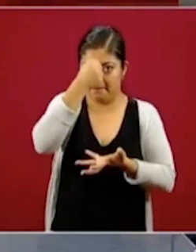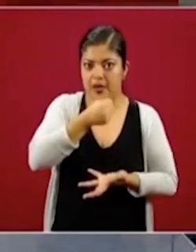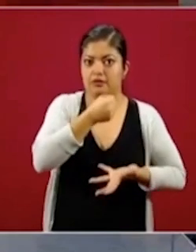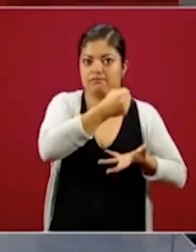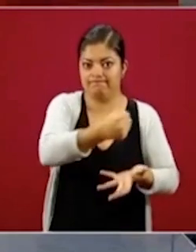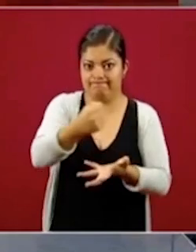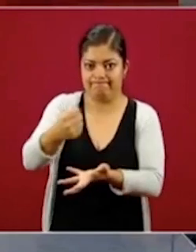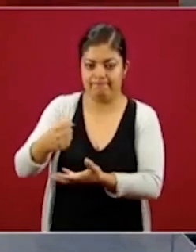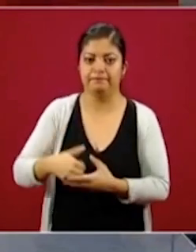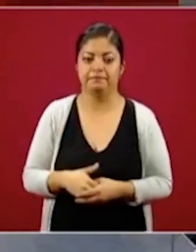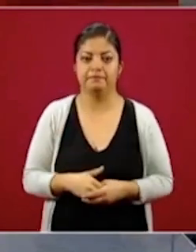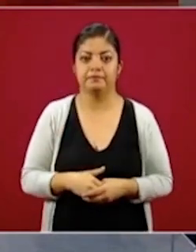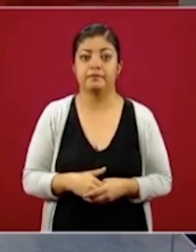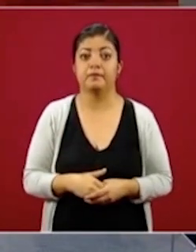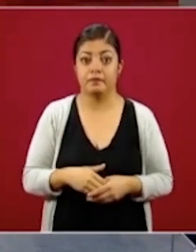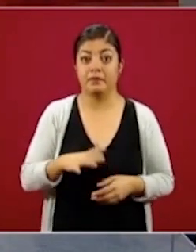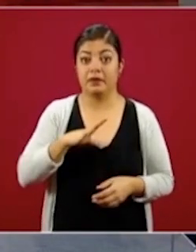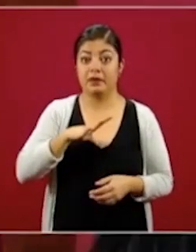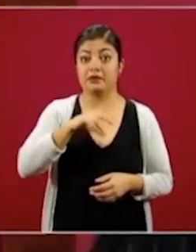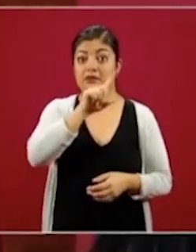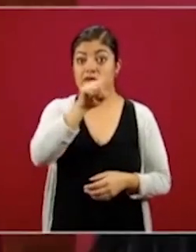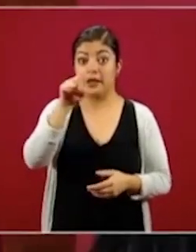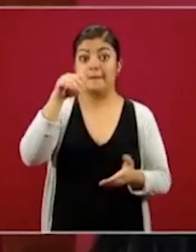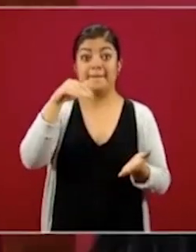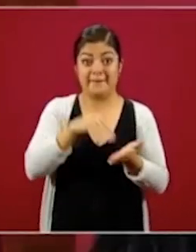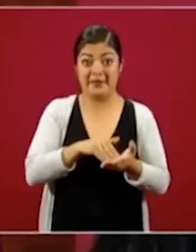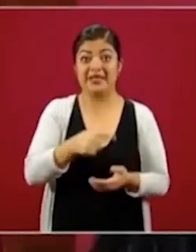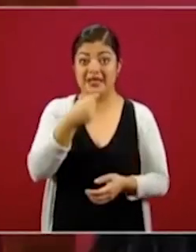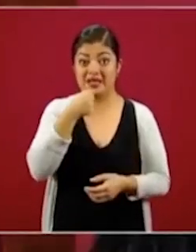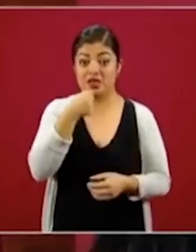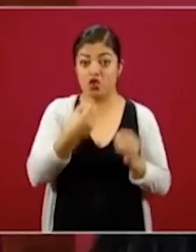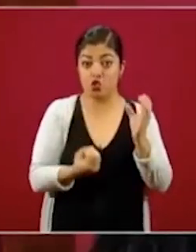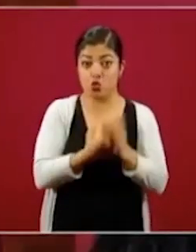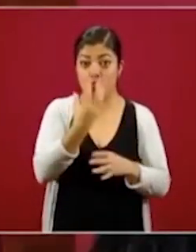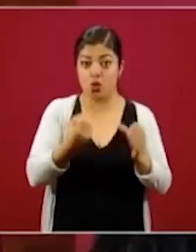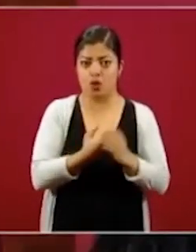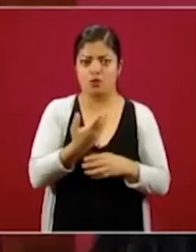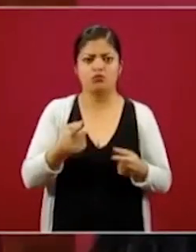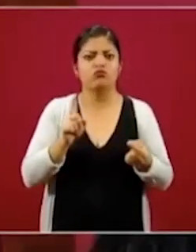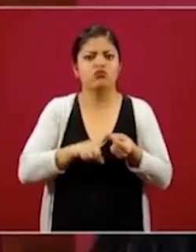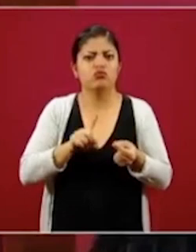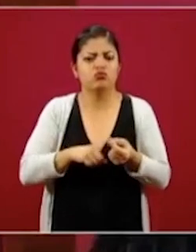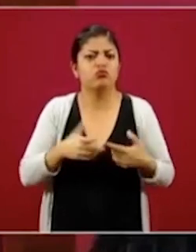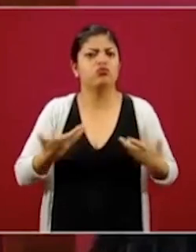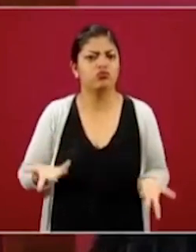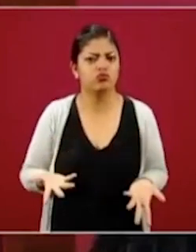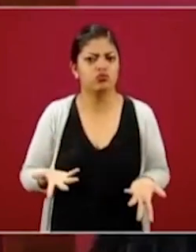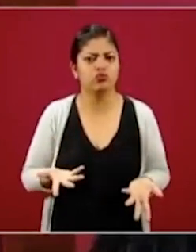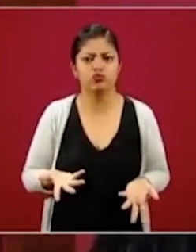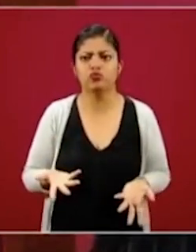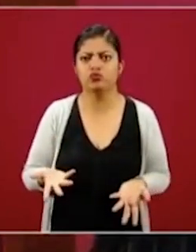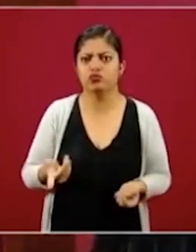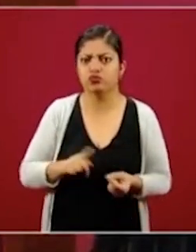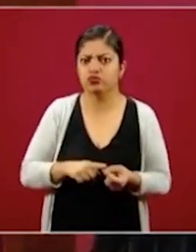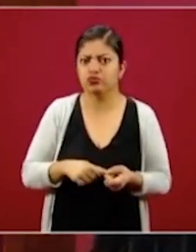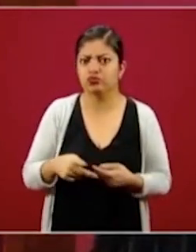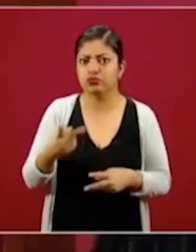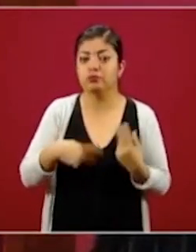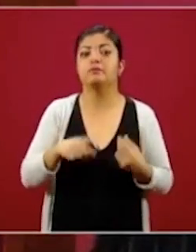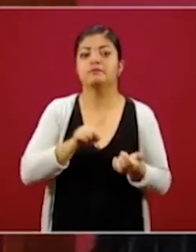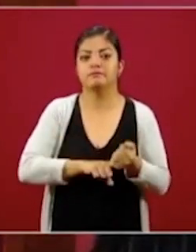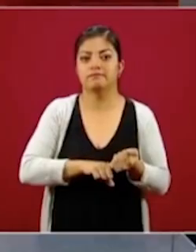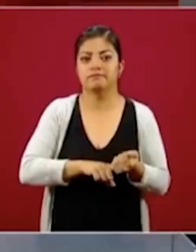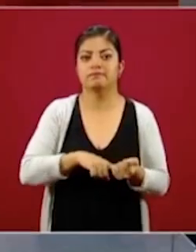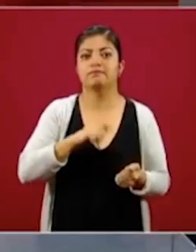programa. Entonces, estos 100 mil niños que vamos a incorporar, ¿de dónde los vamos a incorporar? Bueno, pues de las